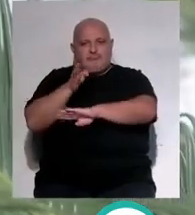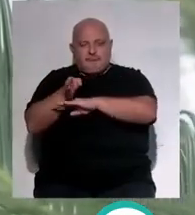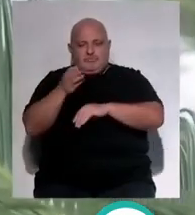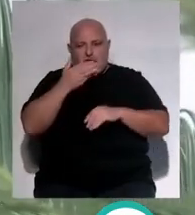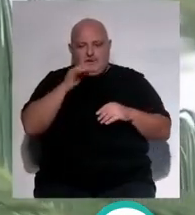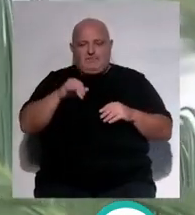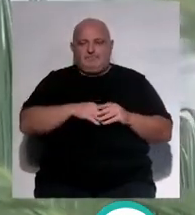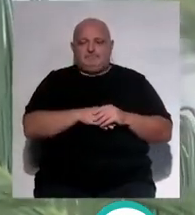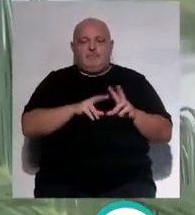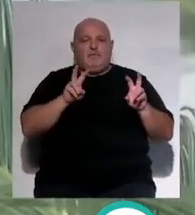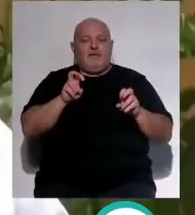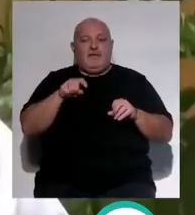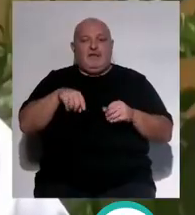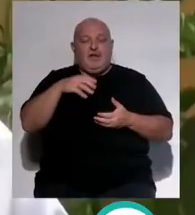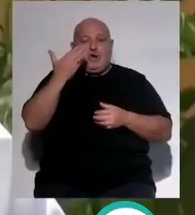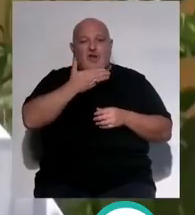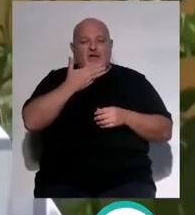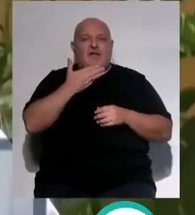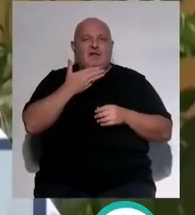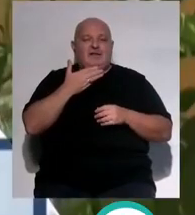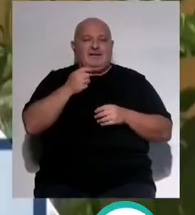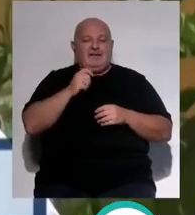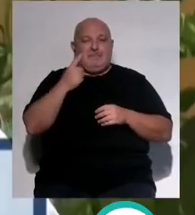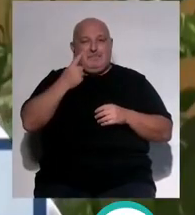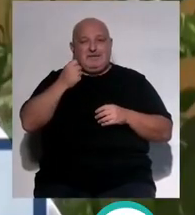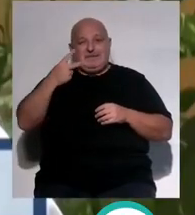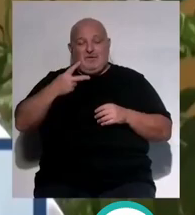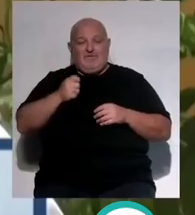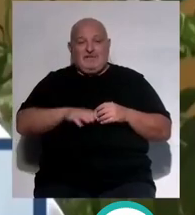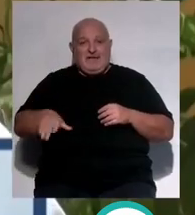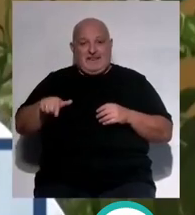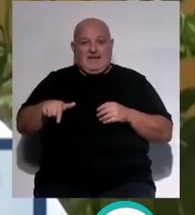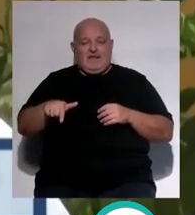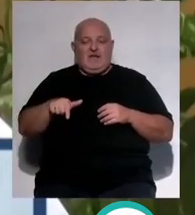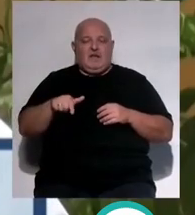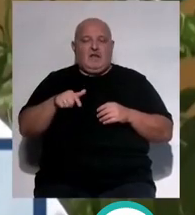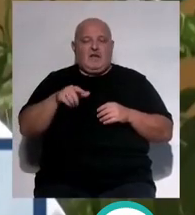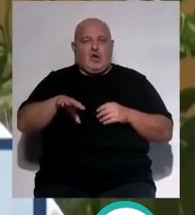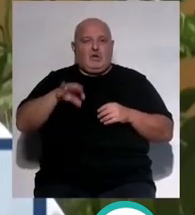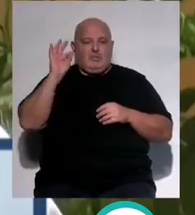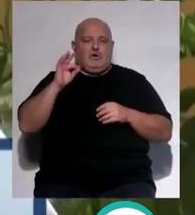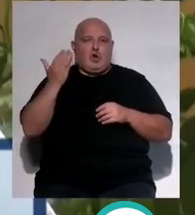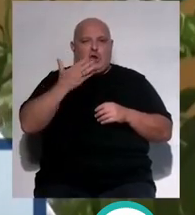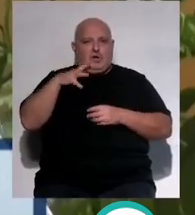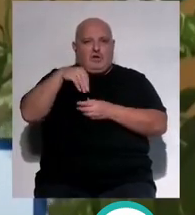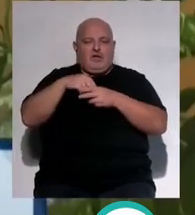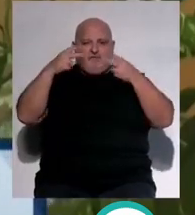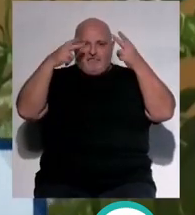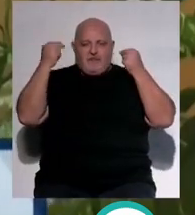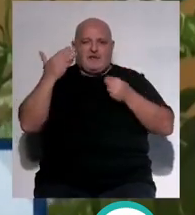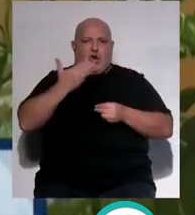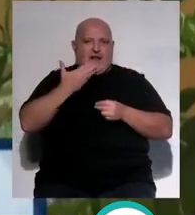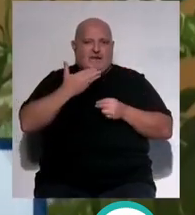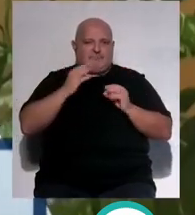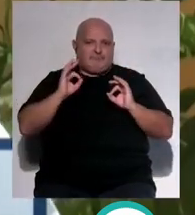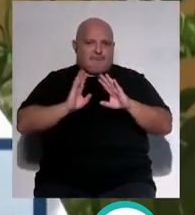primaria. La novedad que se va a poner en los colegios a estos niños de primero y segundo de infantil se va a optar a ponerlos en los colegios con las enfermeras escolares y con las